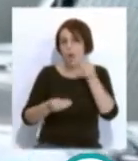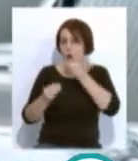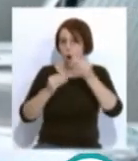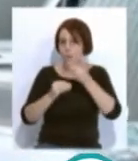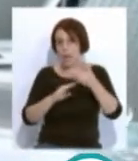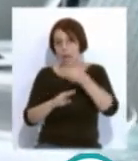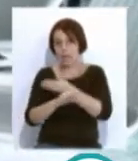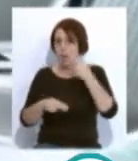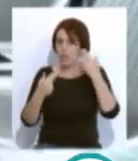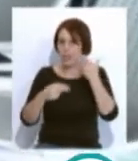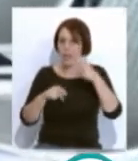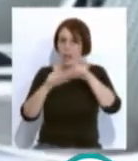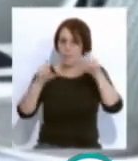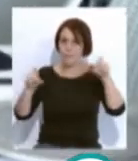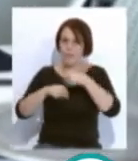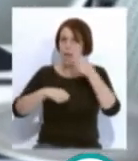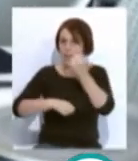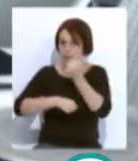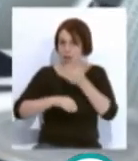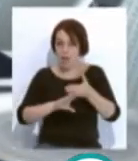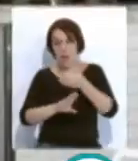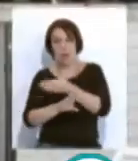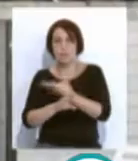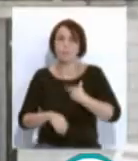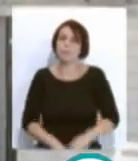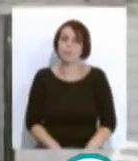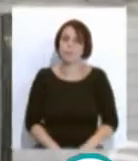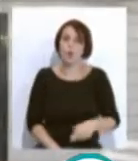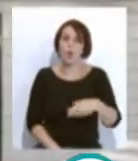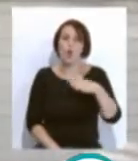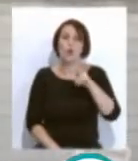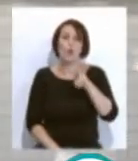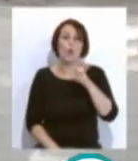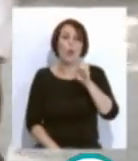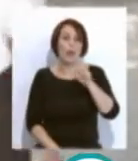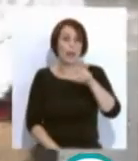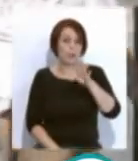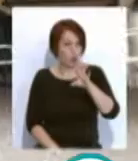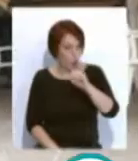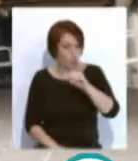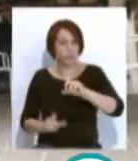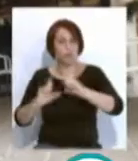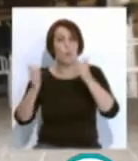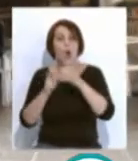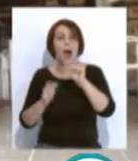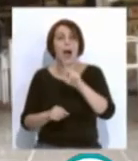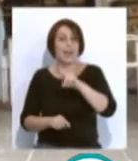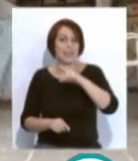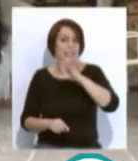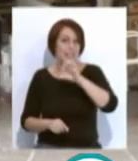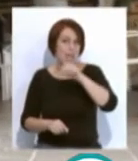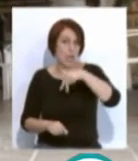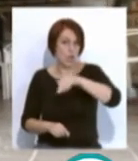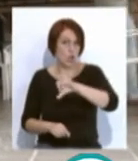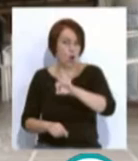comidas y cenas de empresa de Navidad. En este sentido, Raúl Cueto, del Grupo Arsenio, propone una serie de alternativas para celebrar